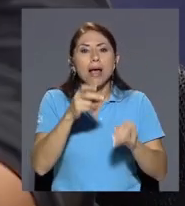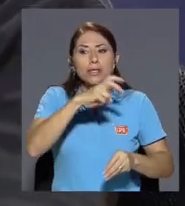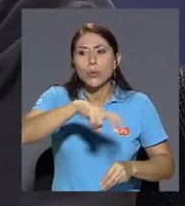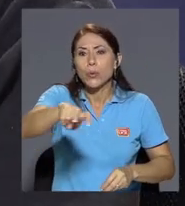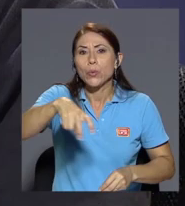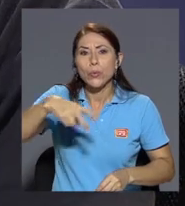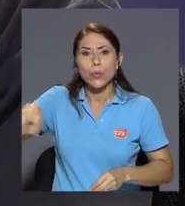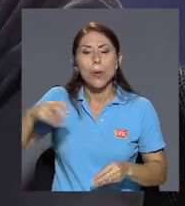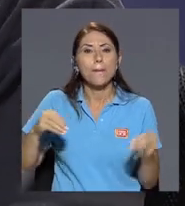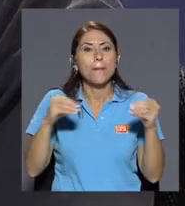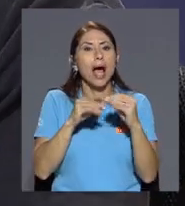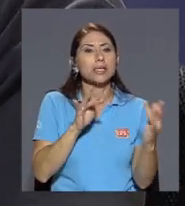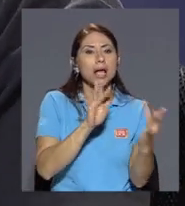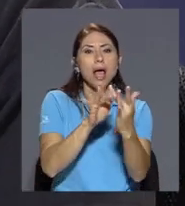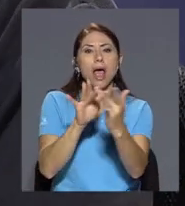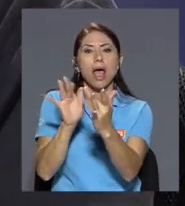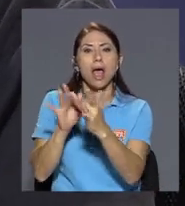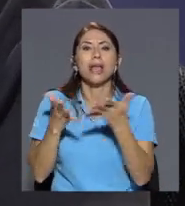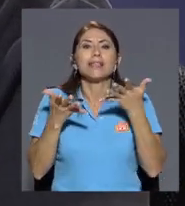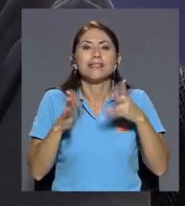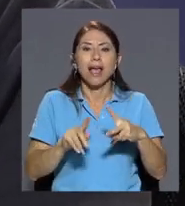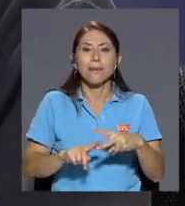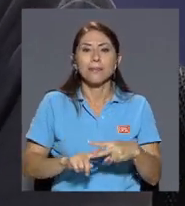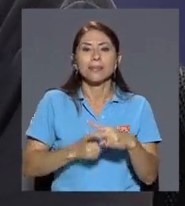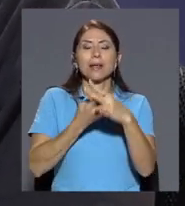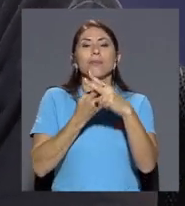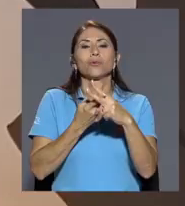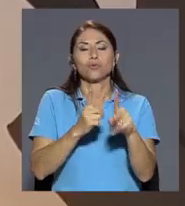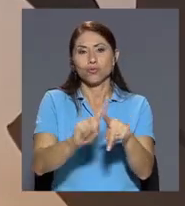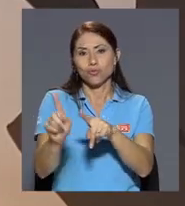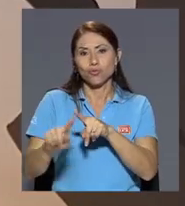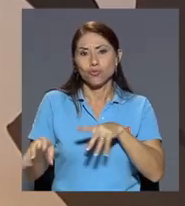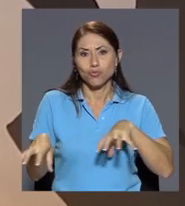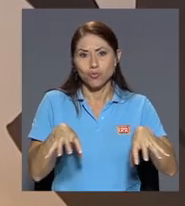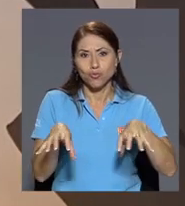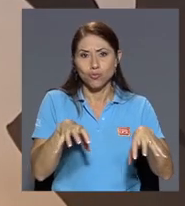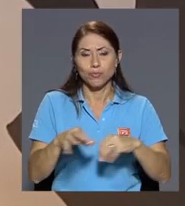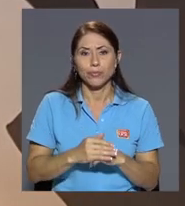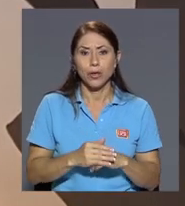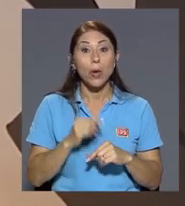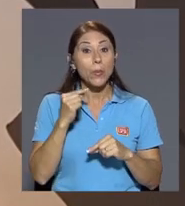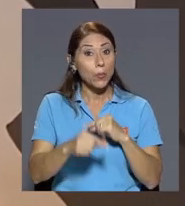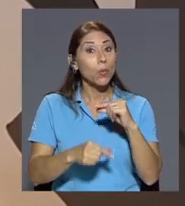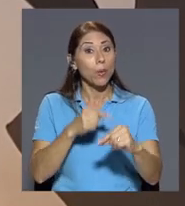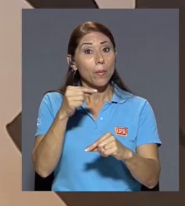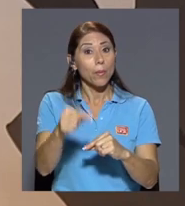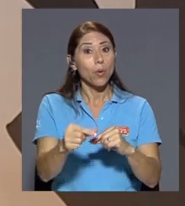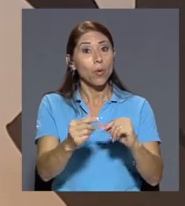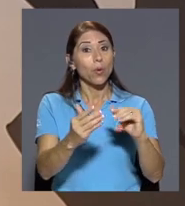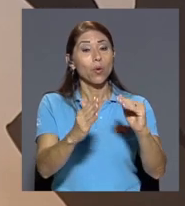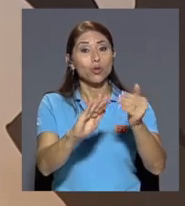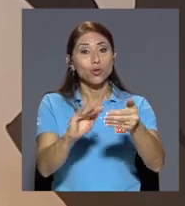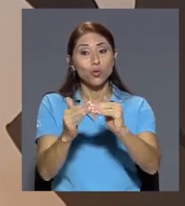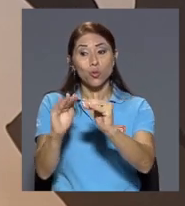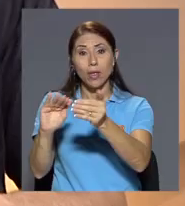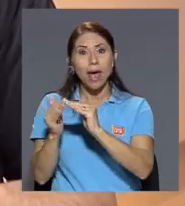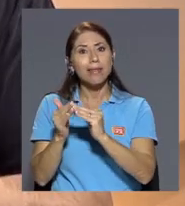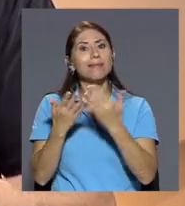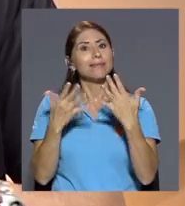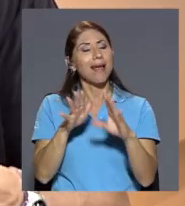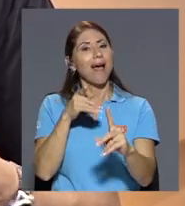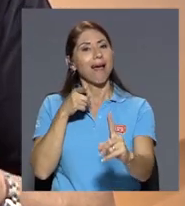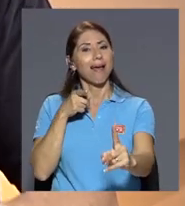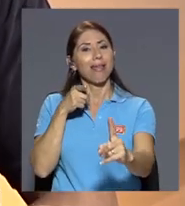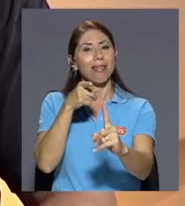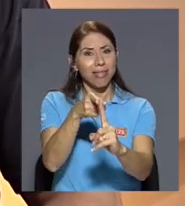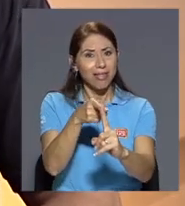circuitos y ya empezamos a tener ese tipo de actividad poco a poco la ciudad va a ir tomando su cauce dentro